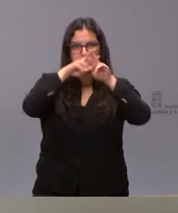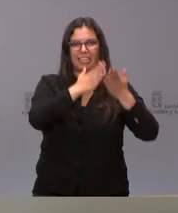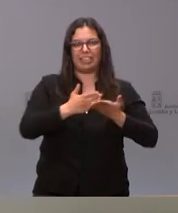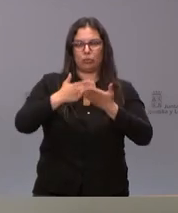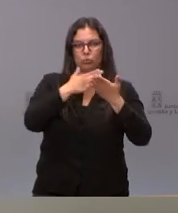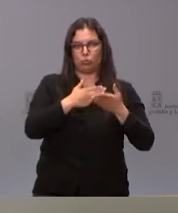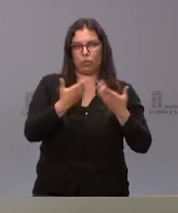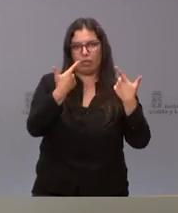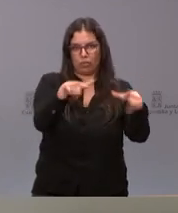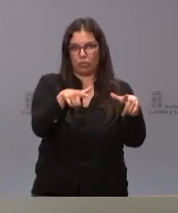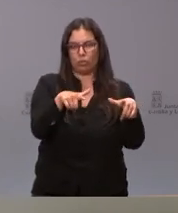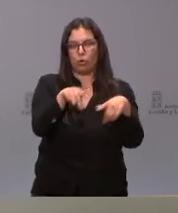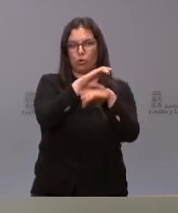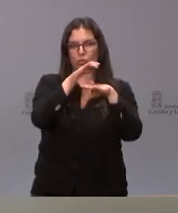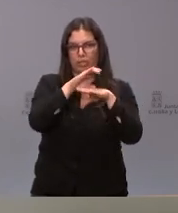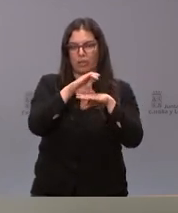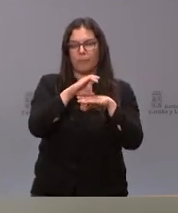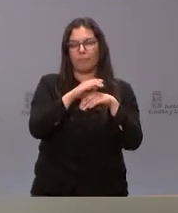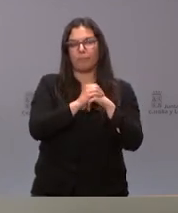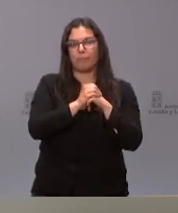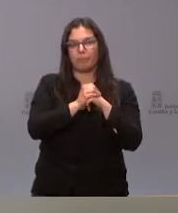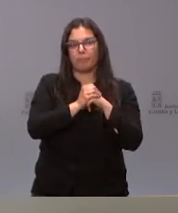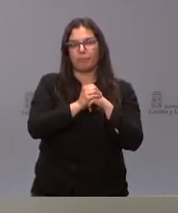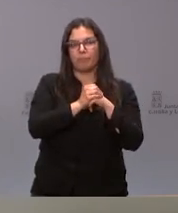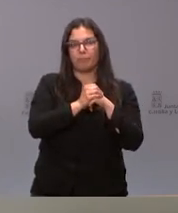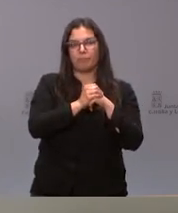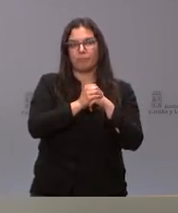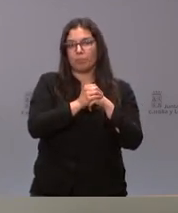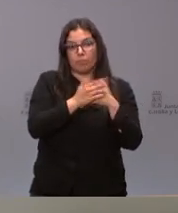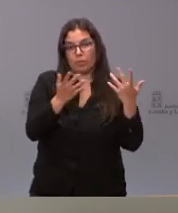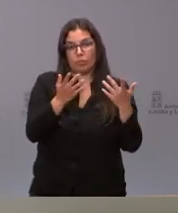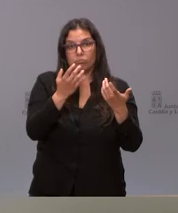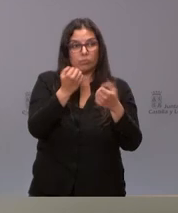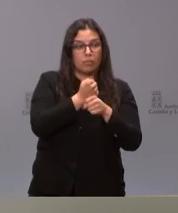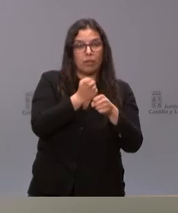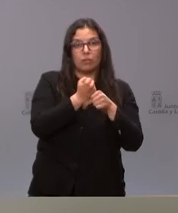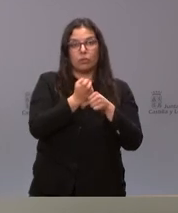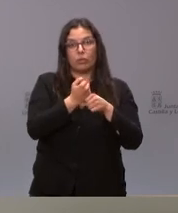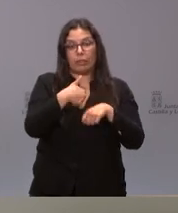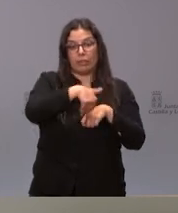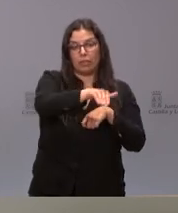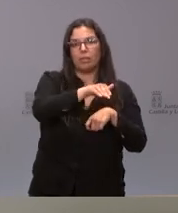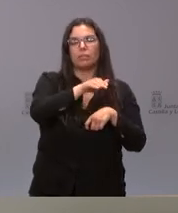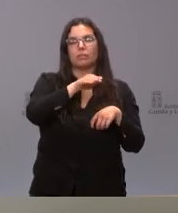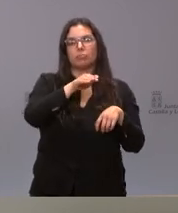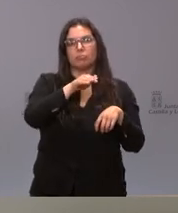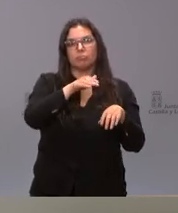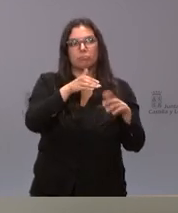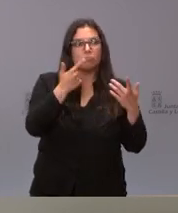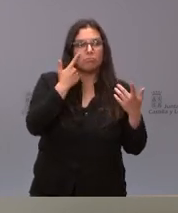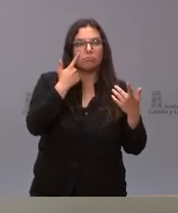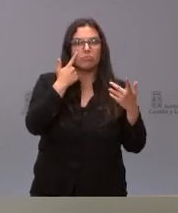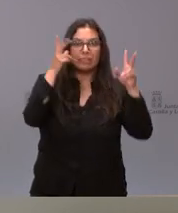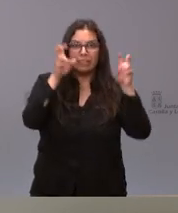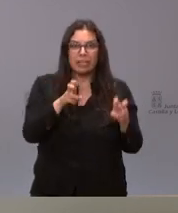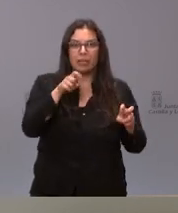la consejería y la que está trabajando y en la que sin duda pues acertará finalmente en ese aspecto